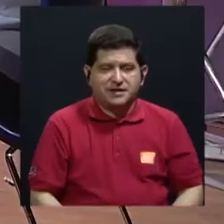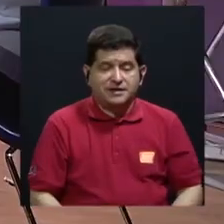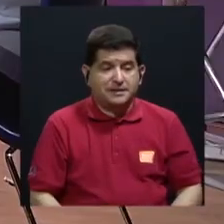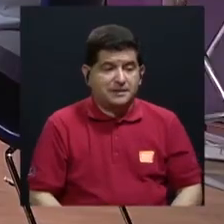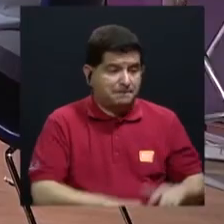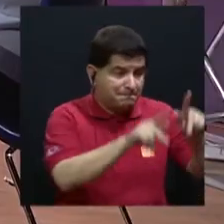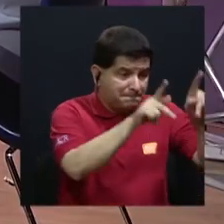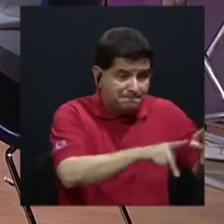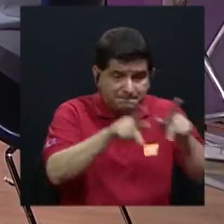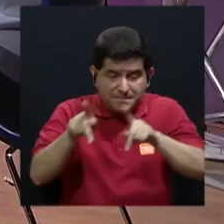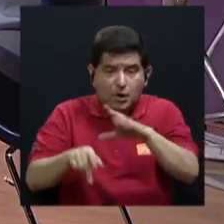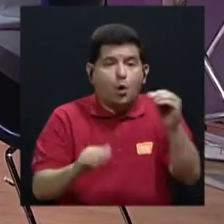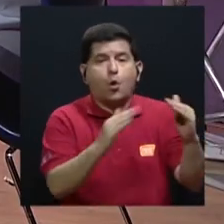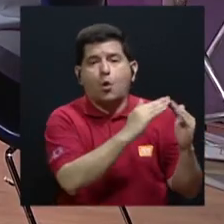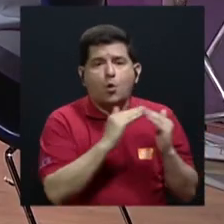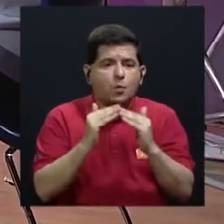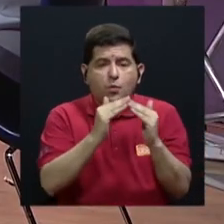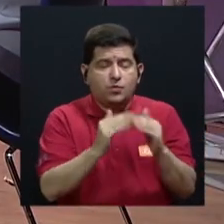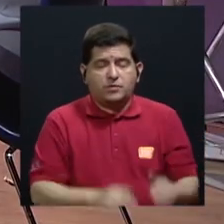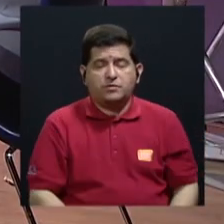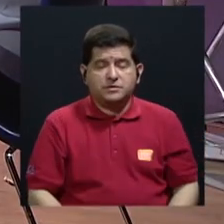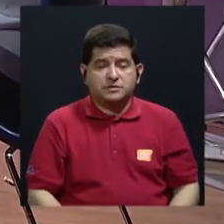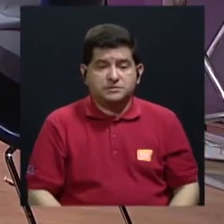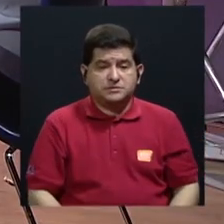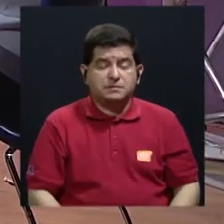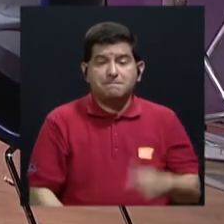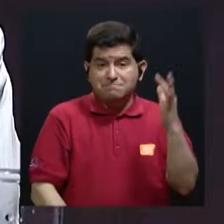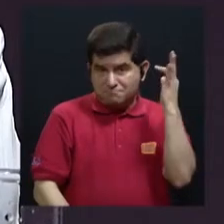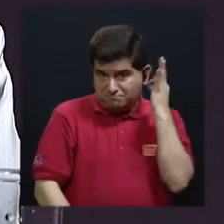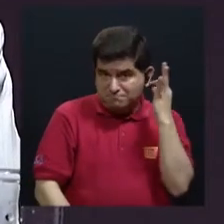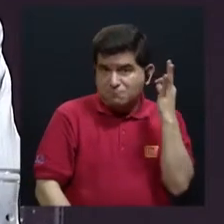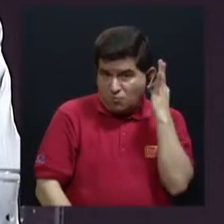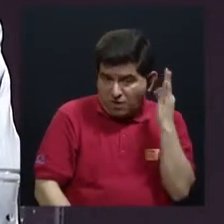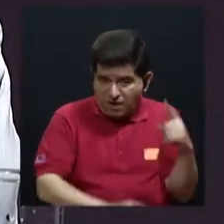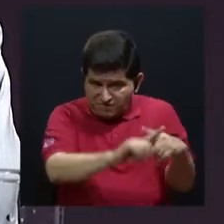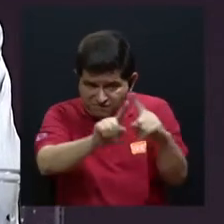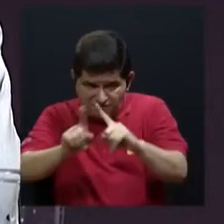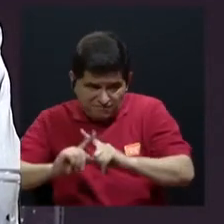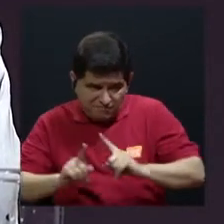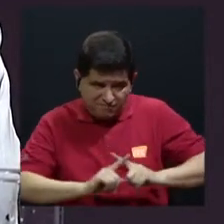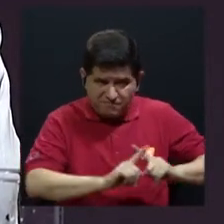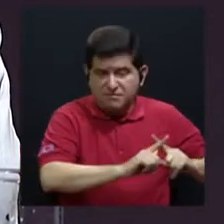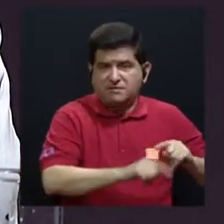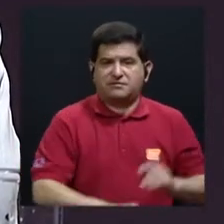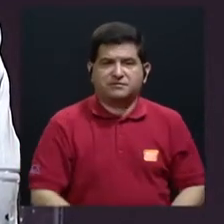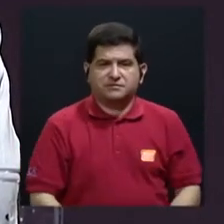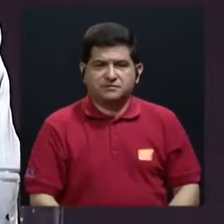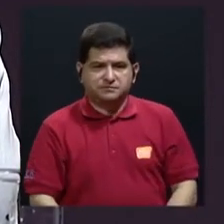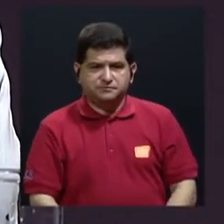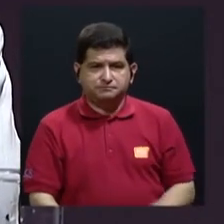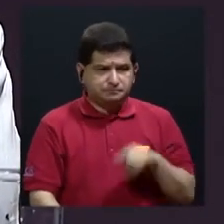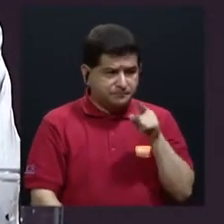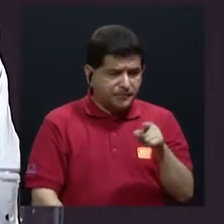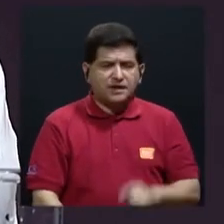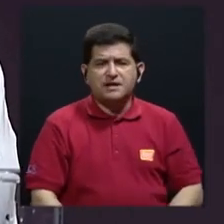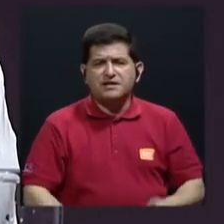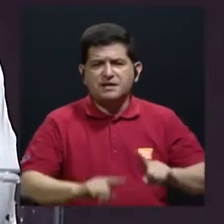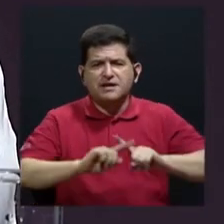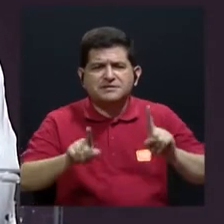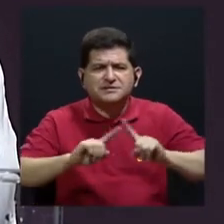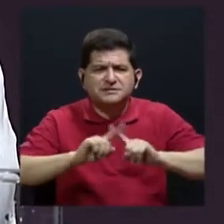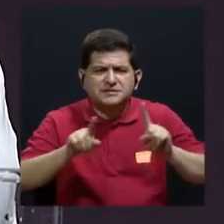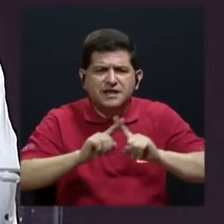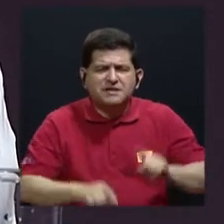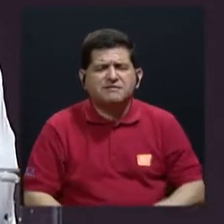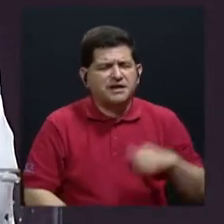poblaciones, comunidades, mujeres, quienes de una manera muy